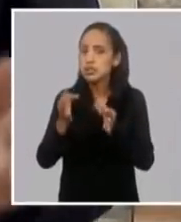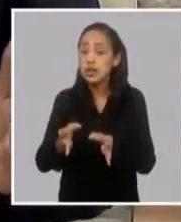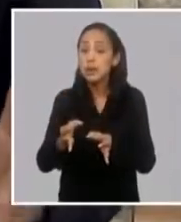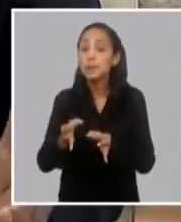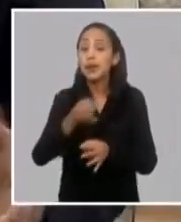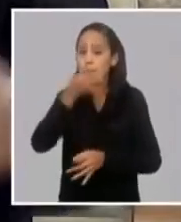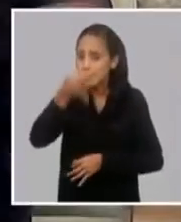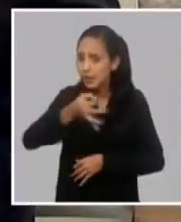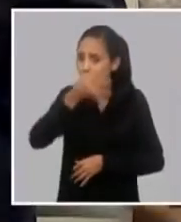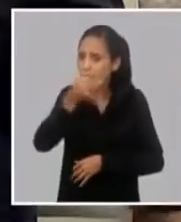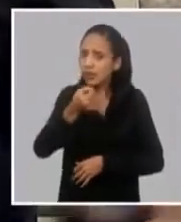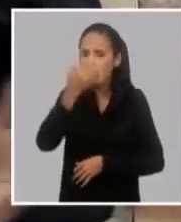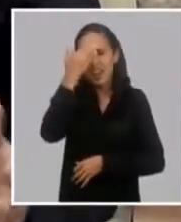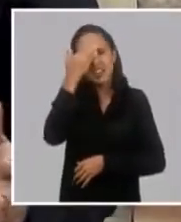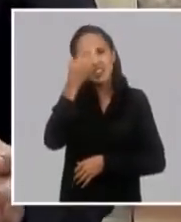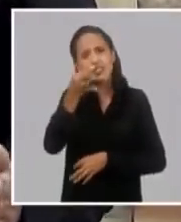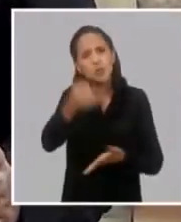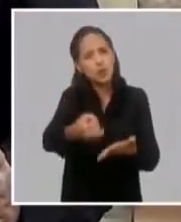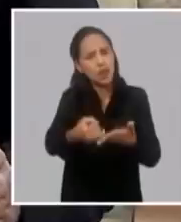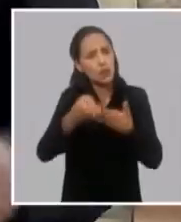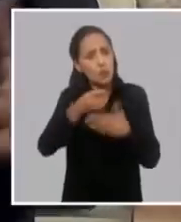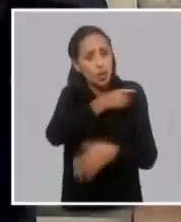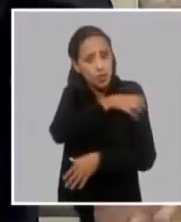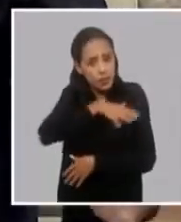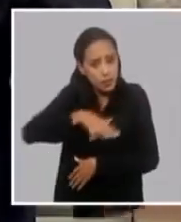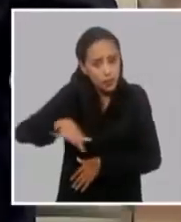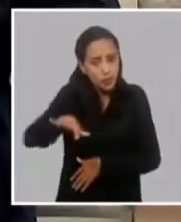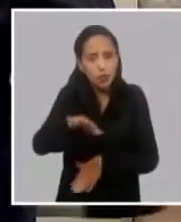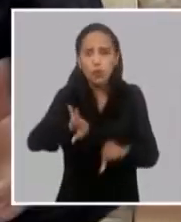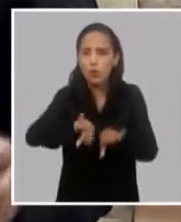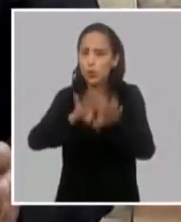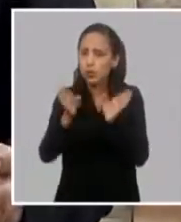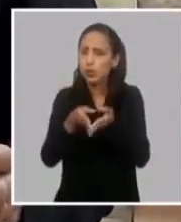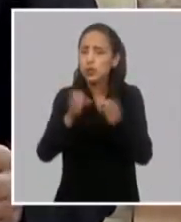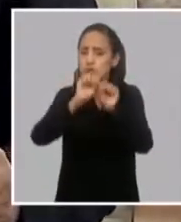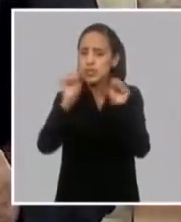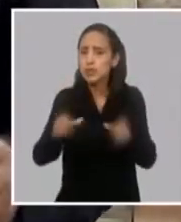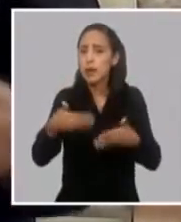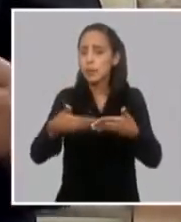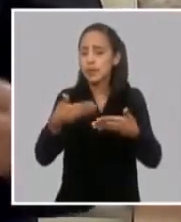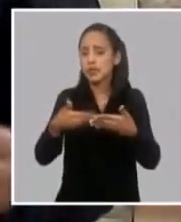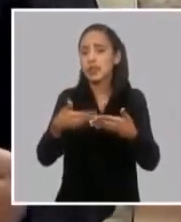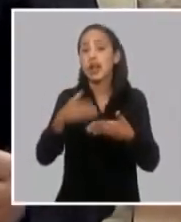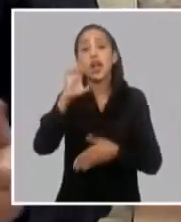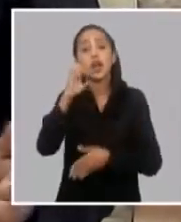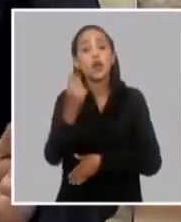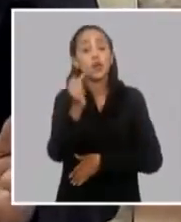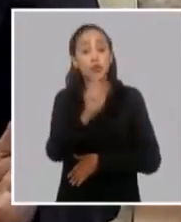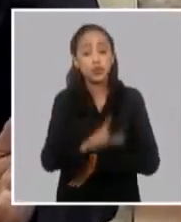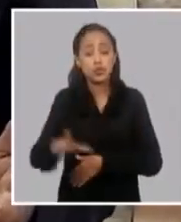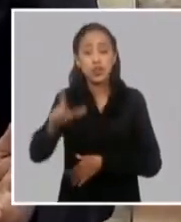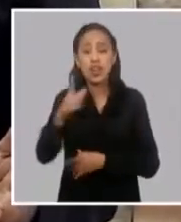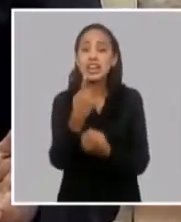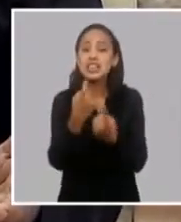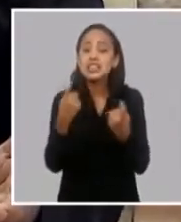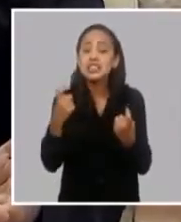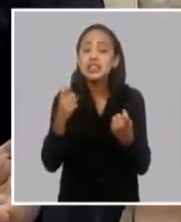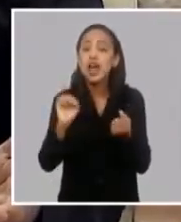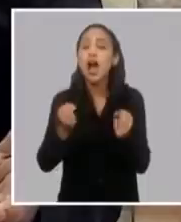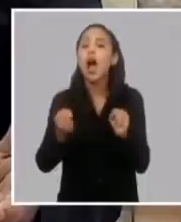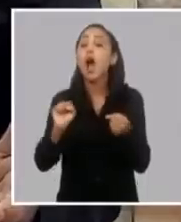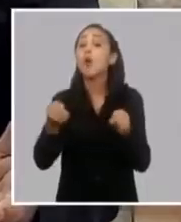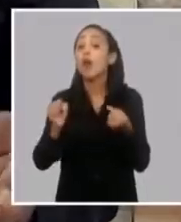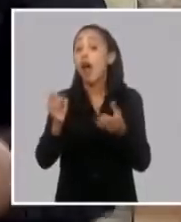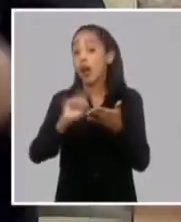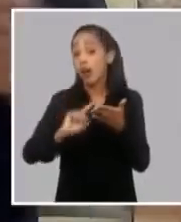cooperación de la población y también todo el esquema empresarial, económico y social en la necesidad de ahorrar todo lo que podamos